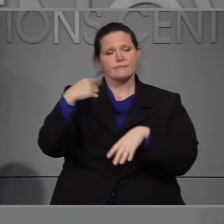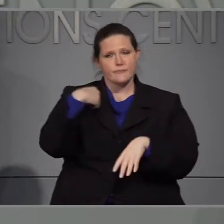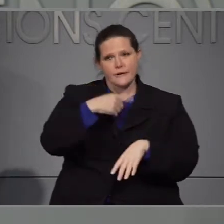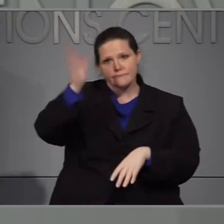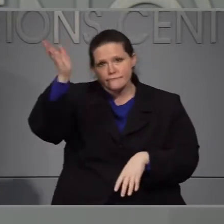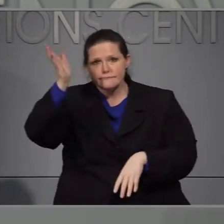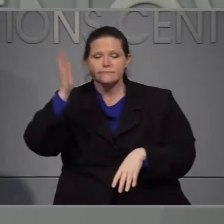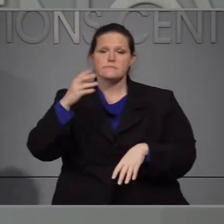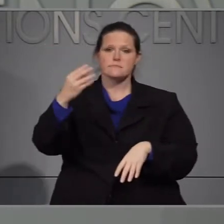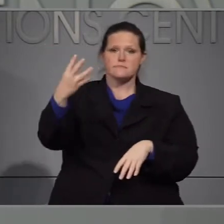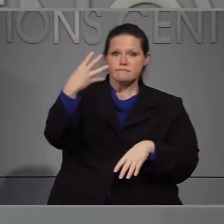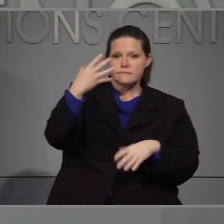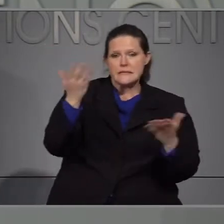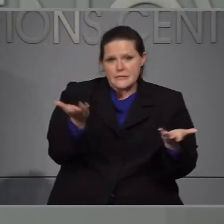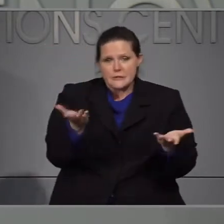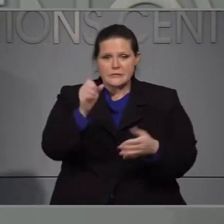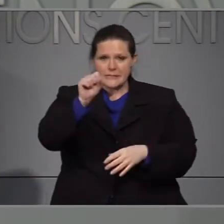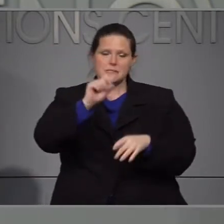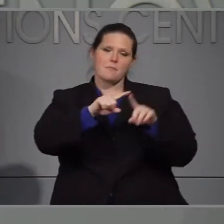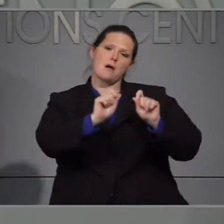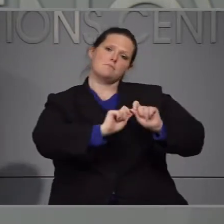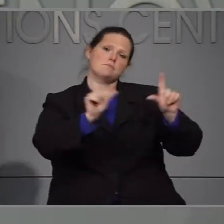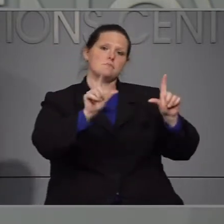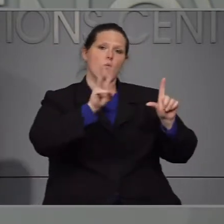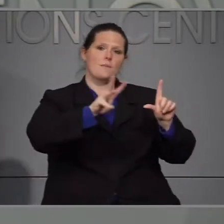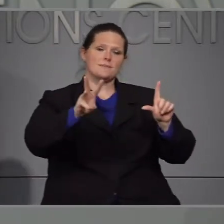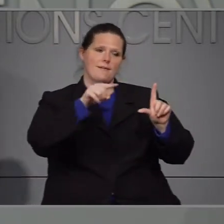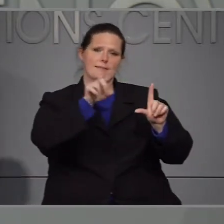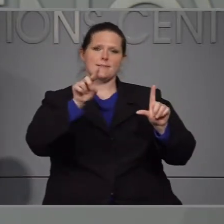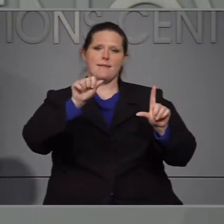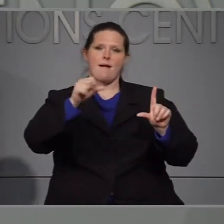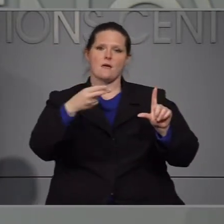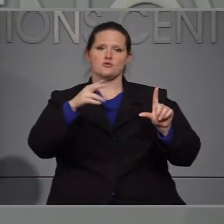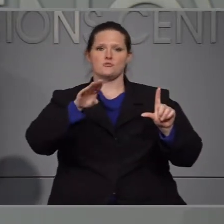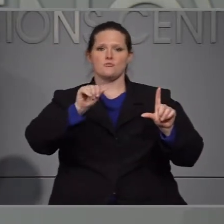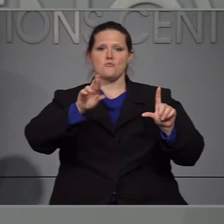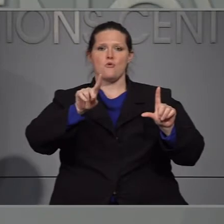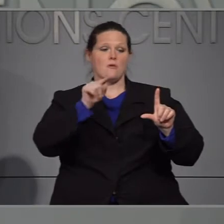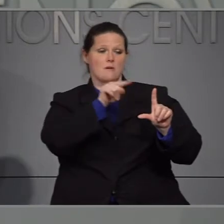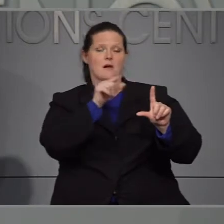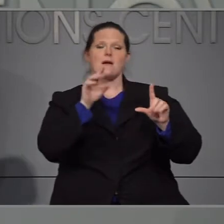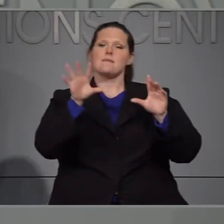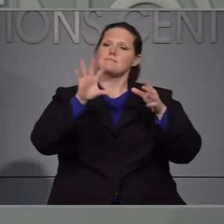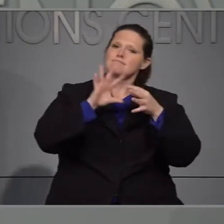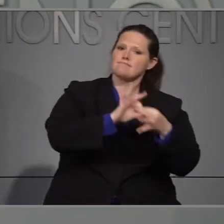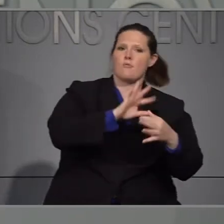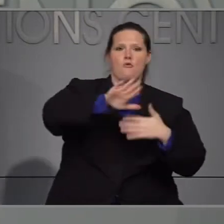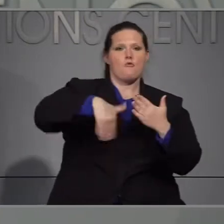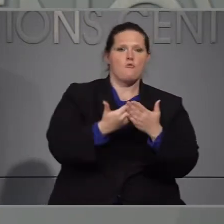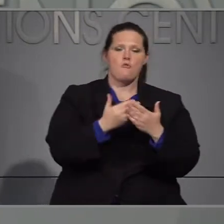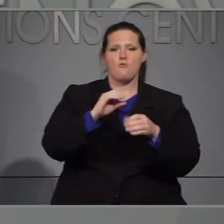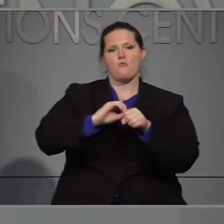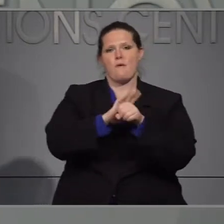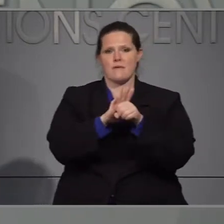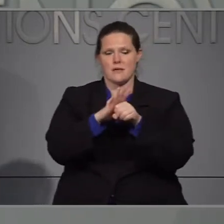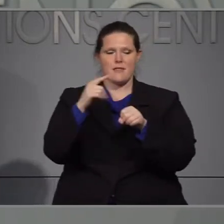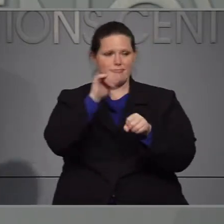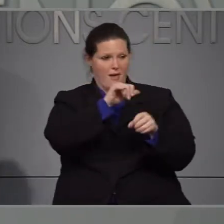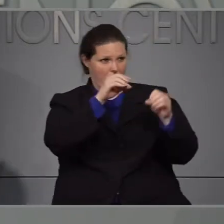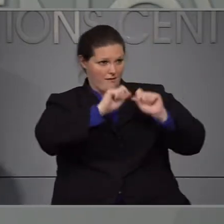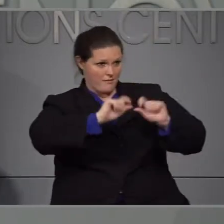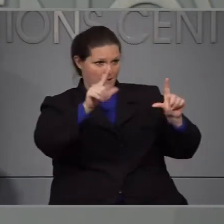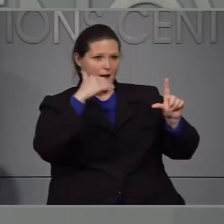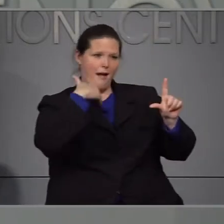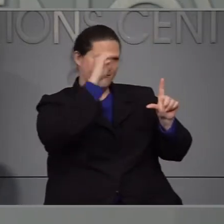nuestro tablero COVID-19. Esto da un panorama interactivo de las métricas claves y de la respuesta para las